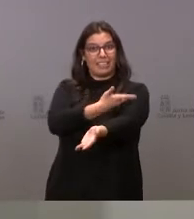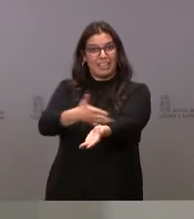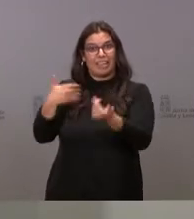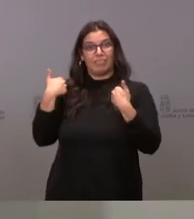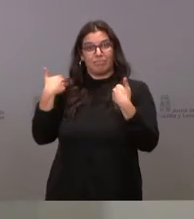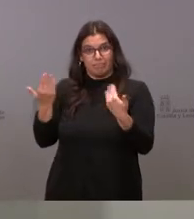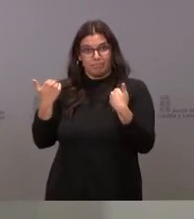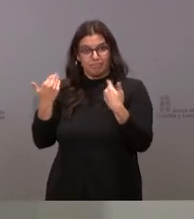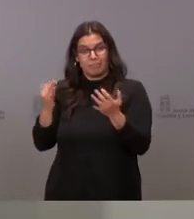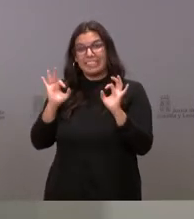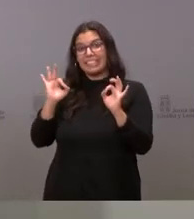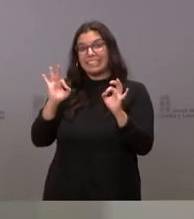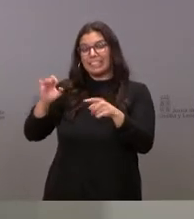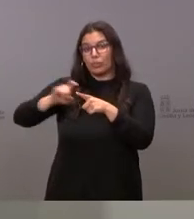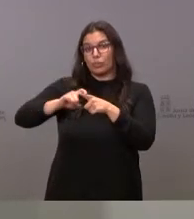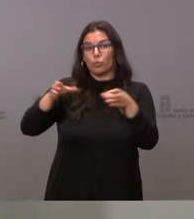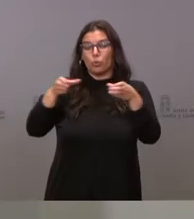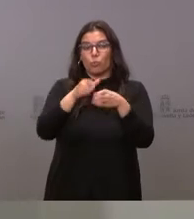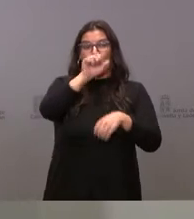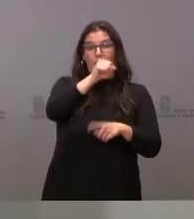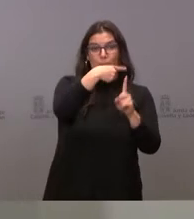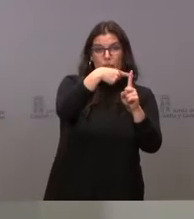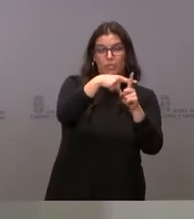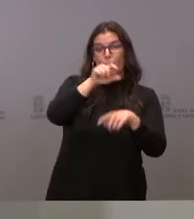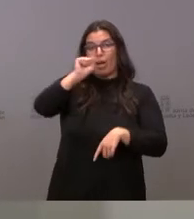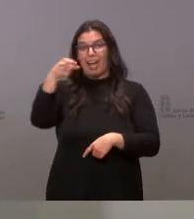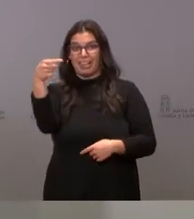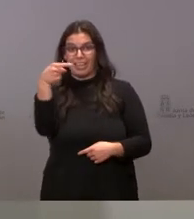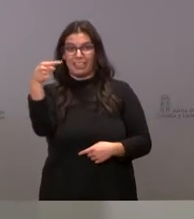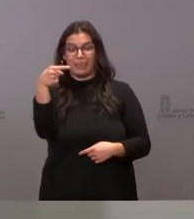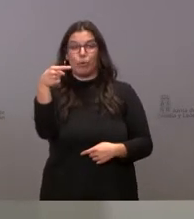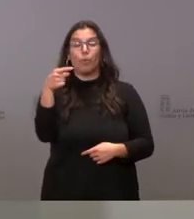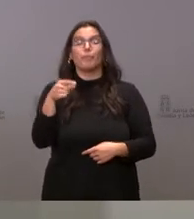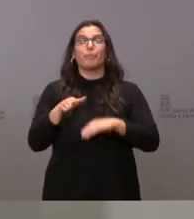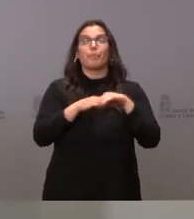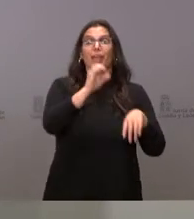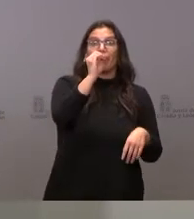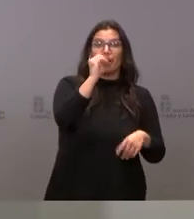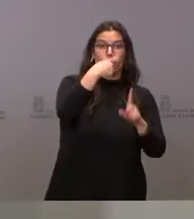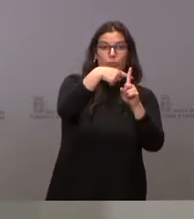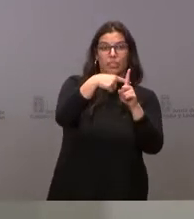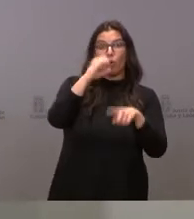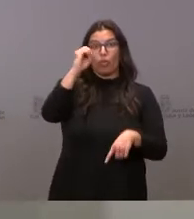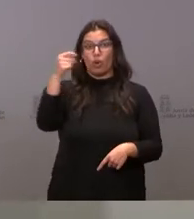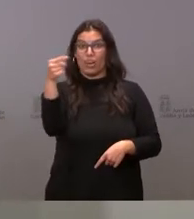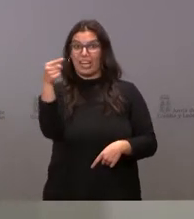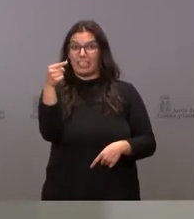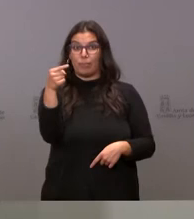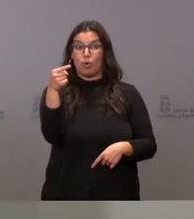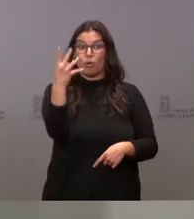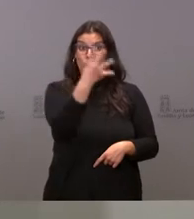que sean del grupo A positivo o A negativo o cero positivo y cero negativo. Es un llamamiento